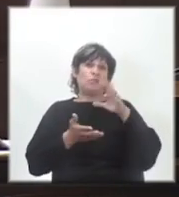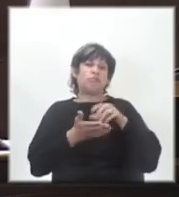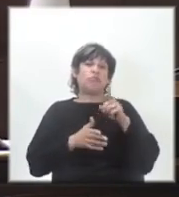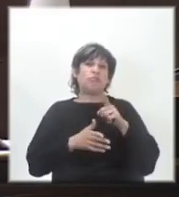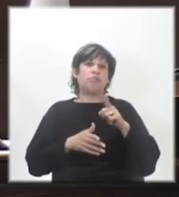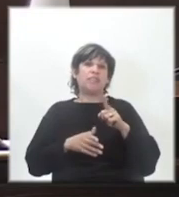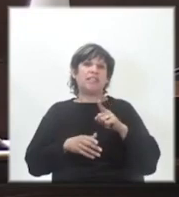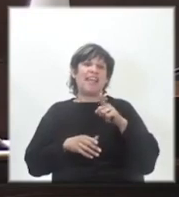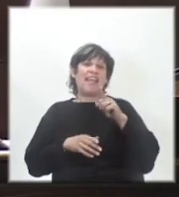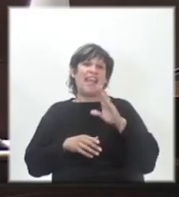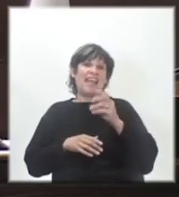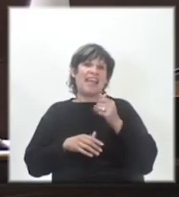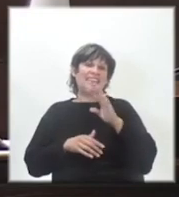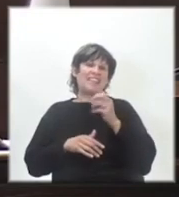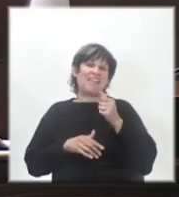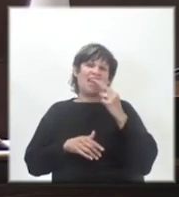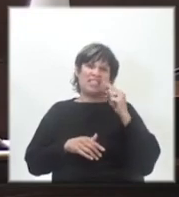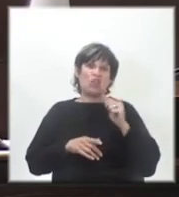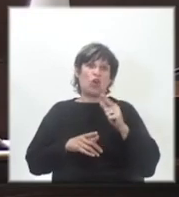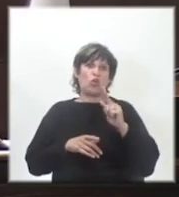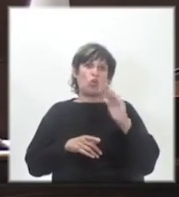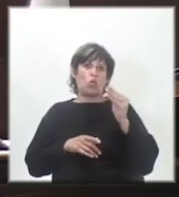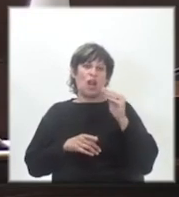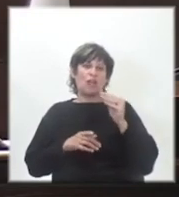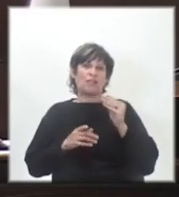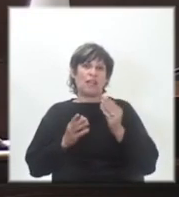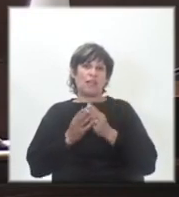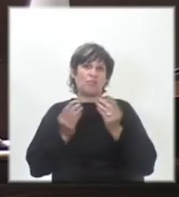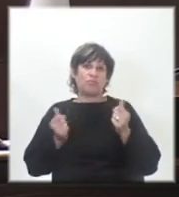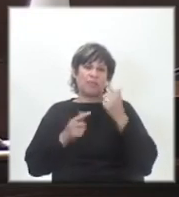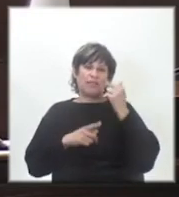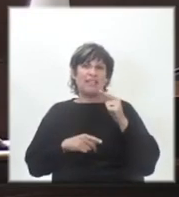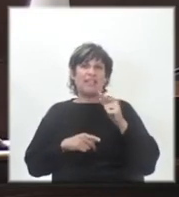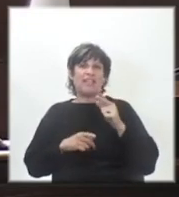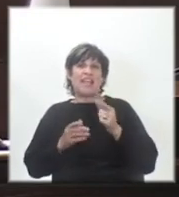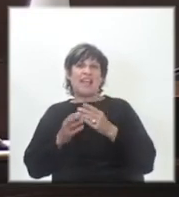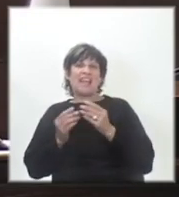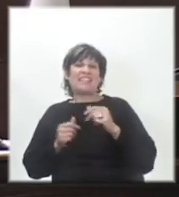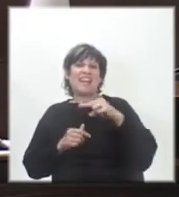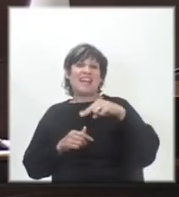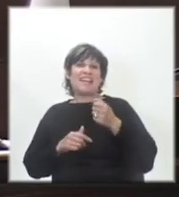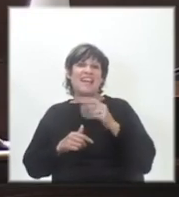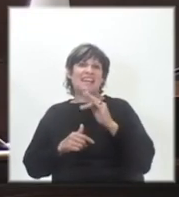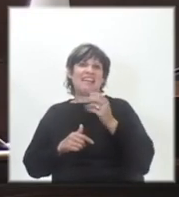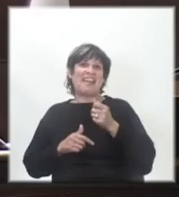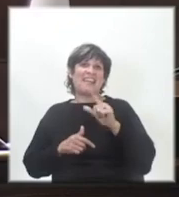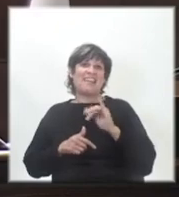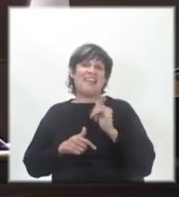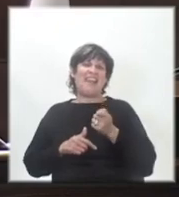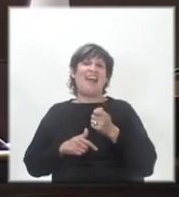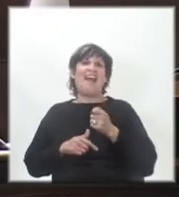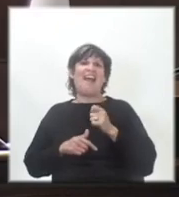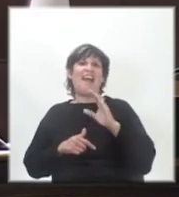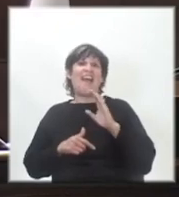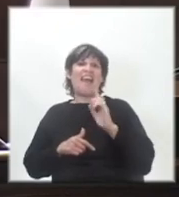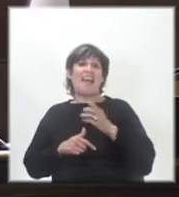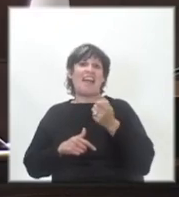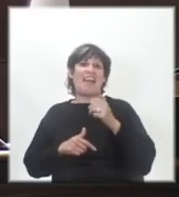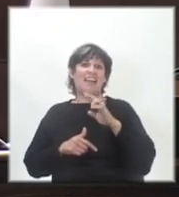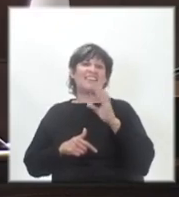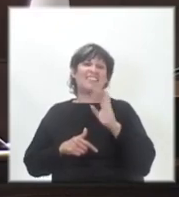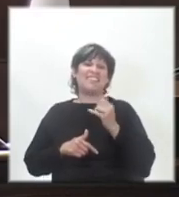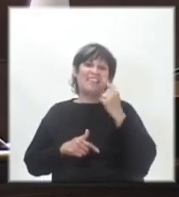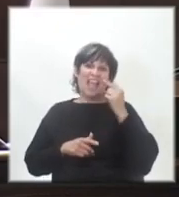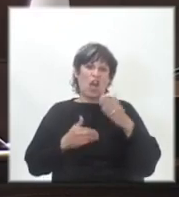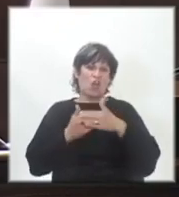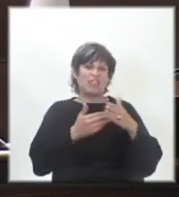por una joven desaparecida. La desaparición de Natalia García fue hace muy poquito. Los vecinos se manifestaron.